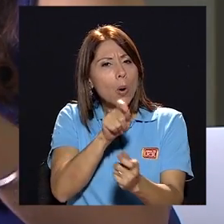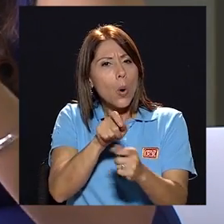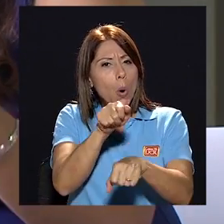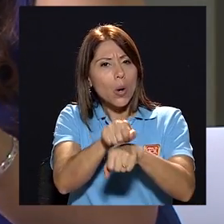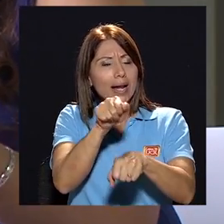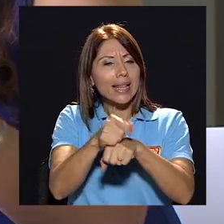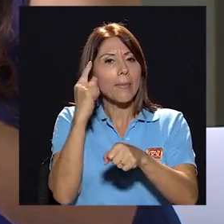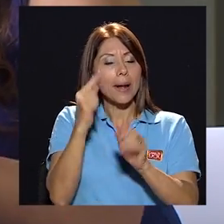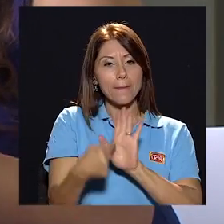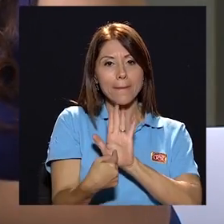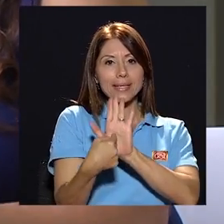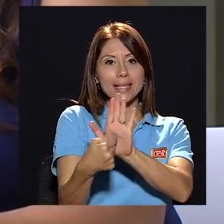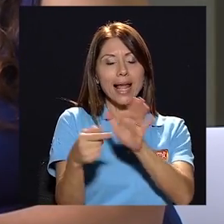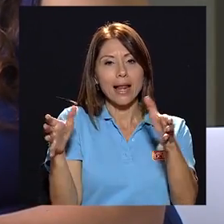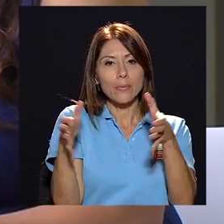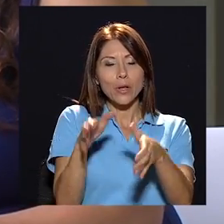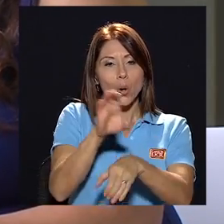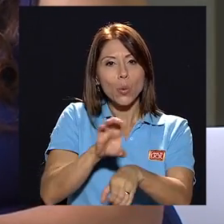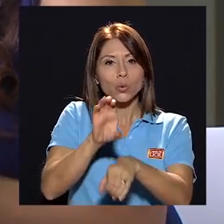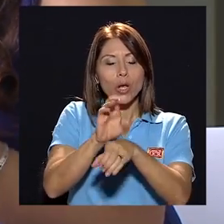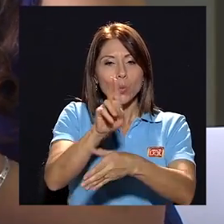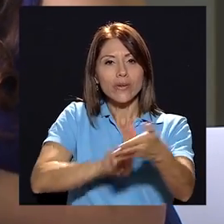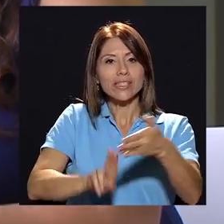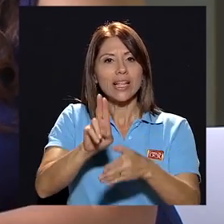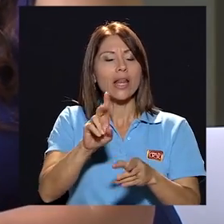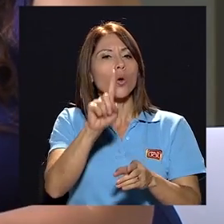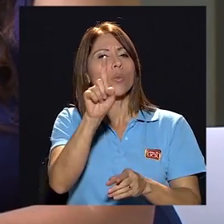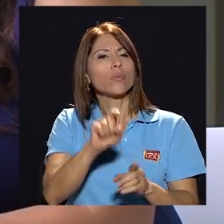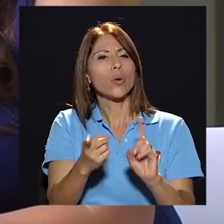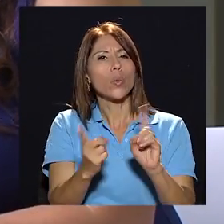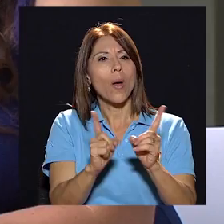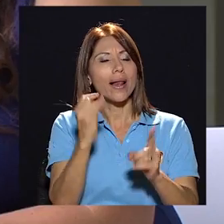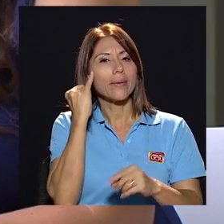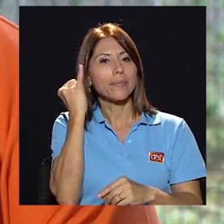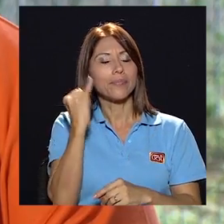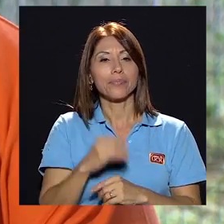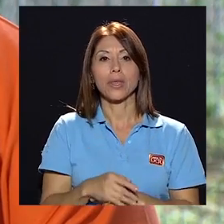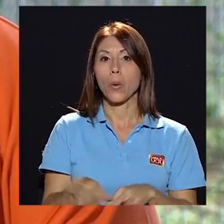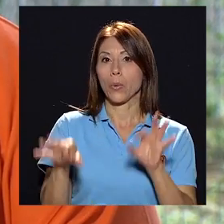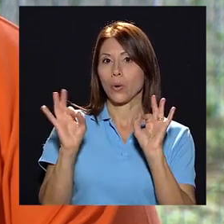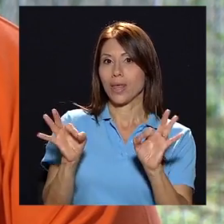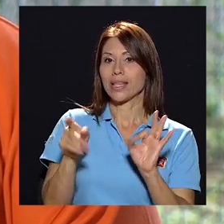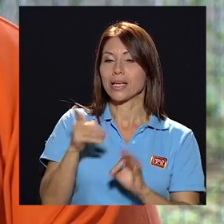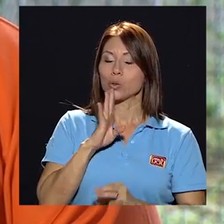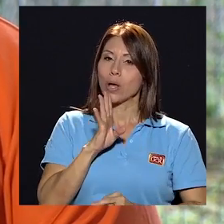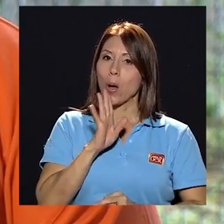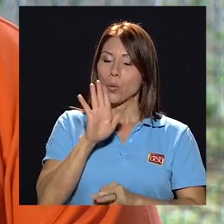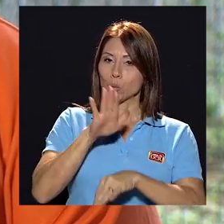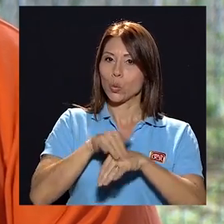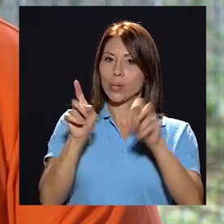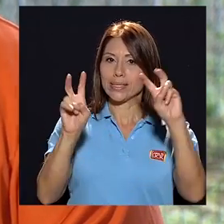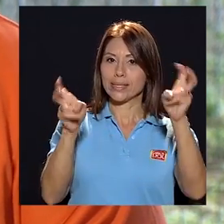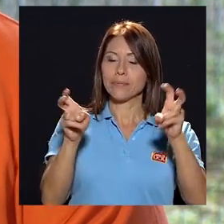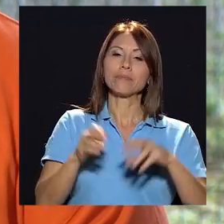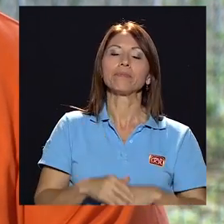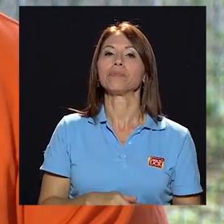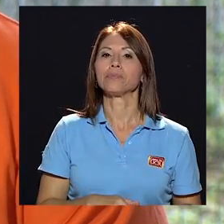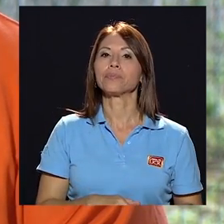concreta para presentarla en el seno del Consejo Universitario? ¿Cuál es? Bueno, que he dicho que tocó ese punto.